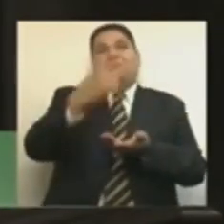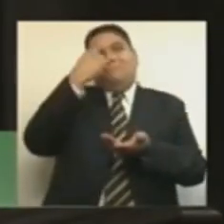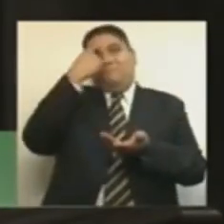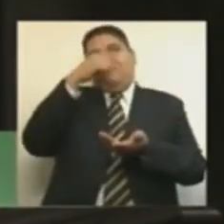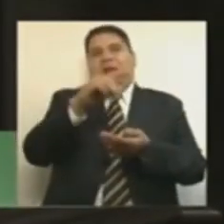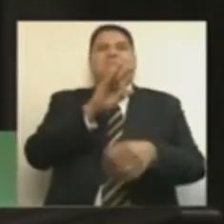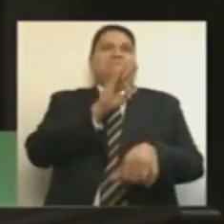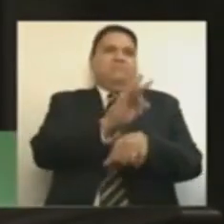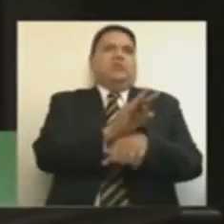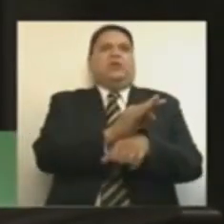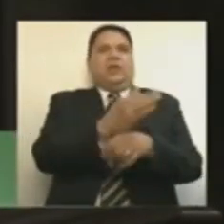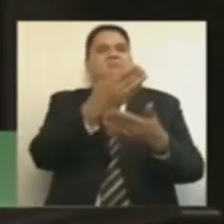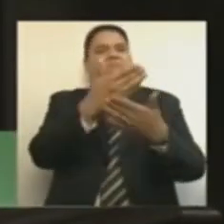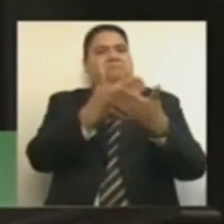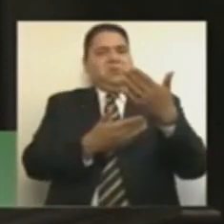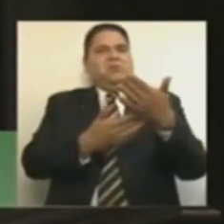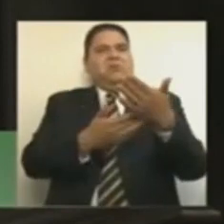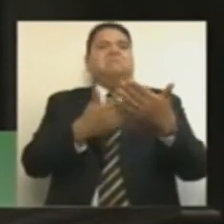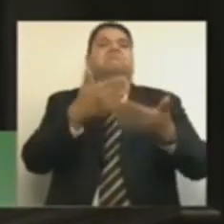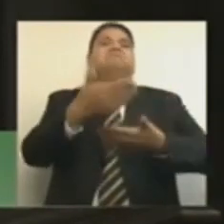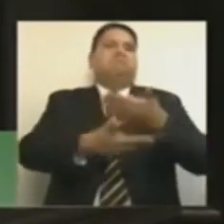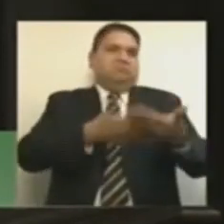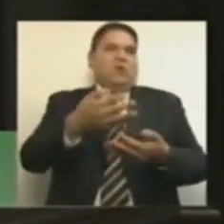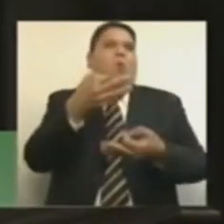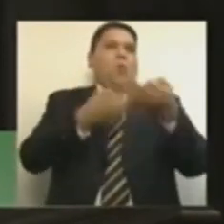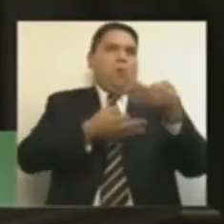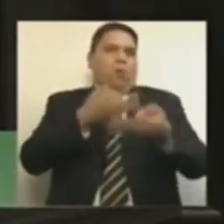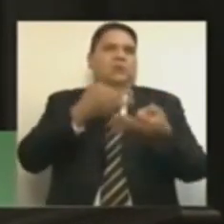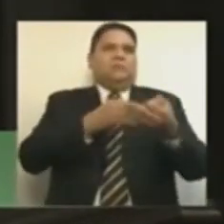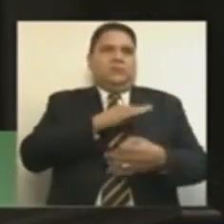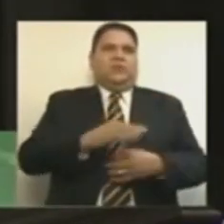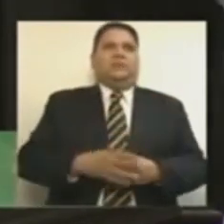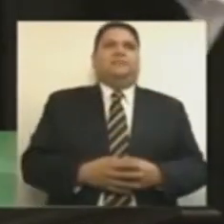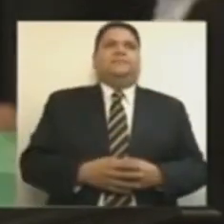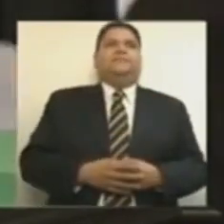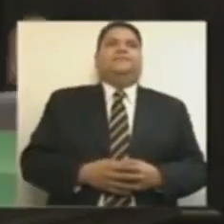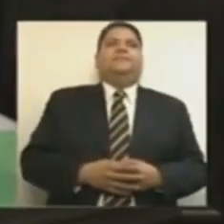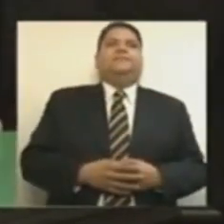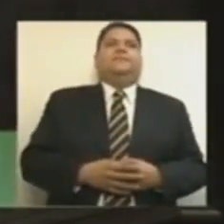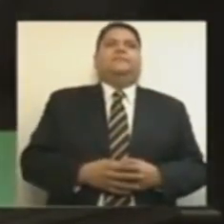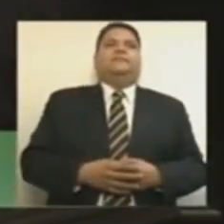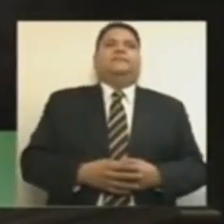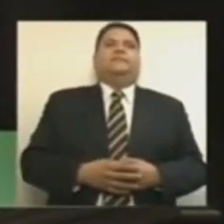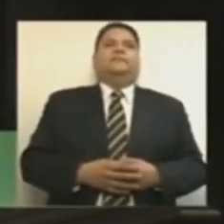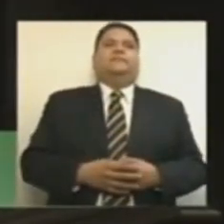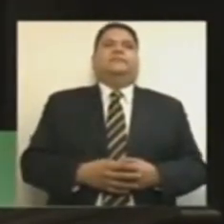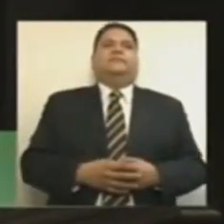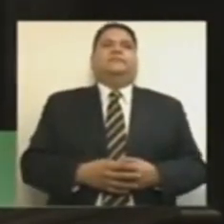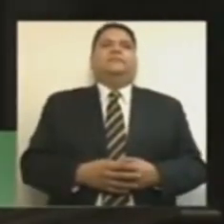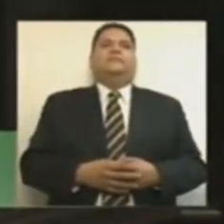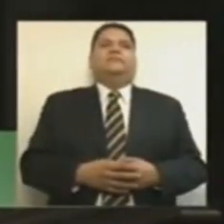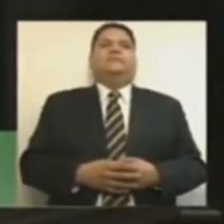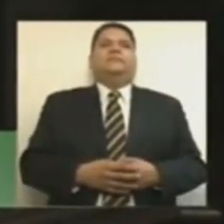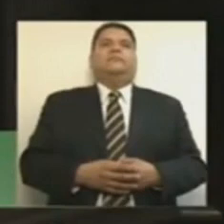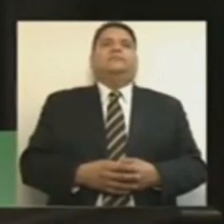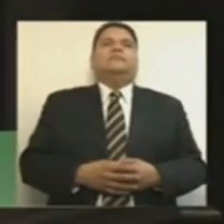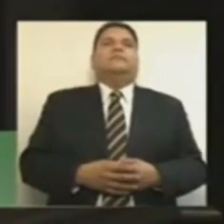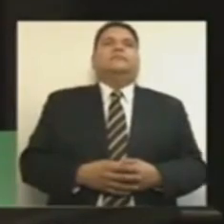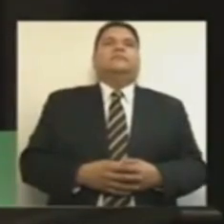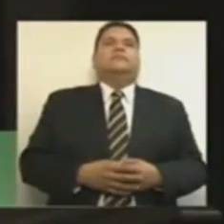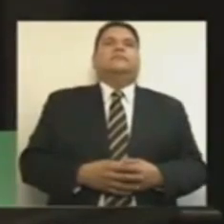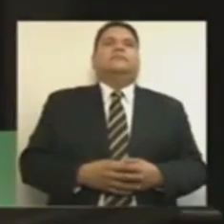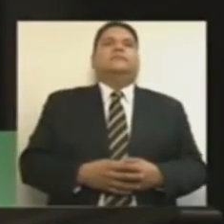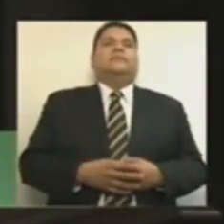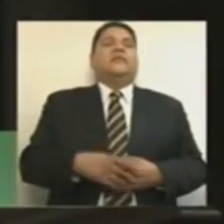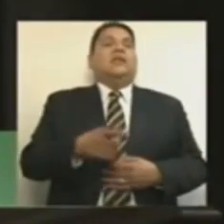ejercer alguna acción jurídica por malversación o por la no asignación de los recursos necesarios para determinada actividad. Y no